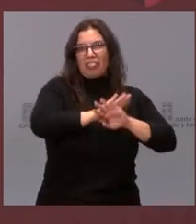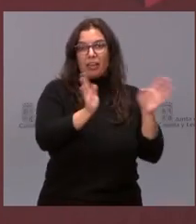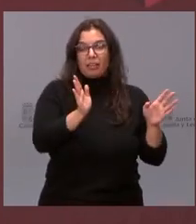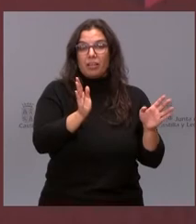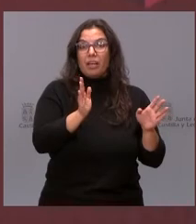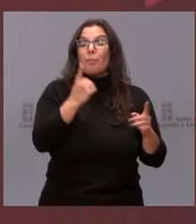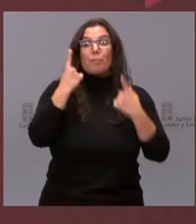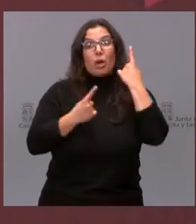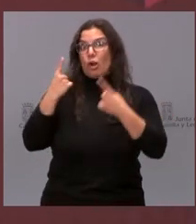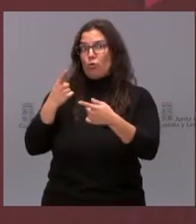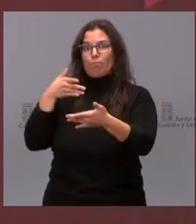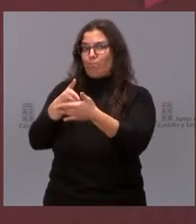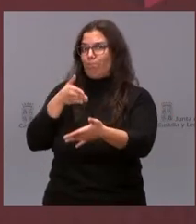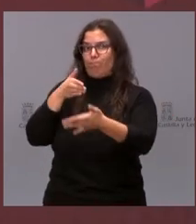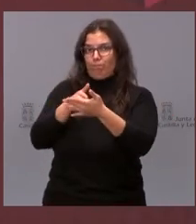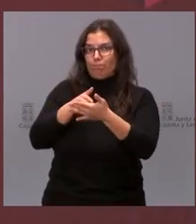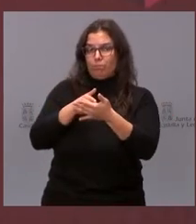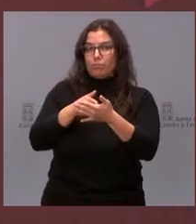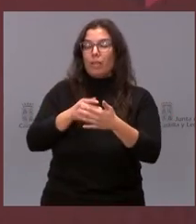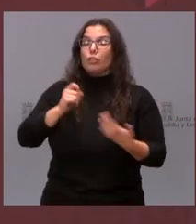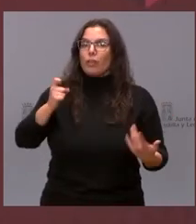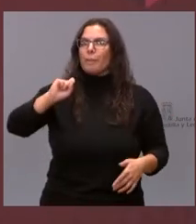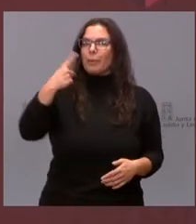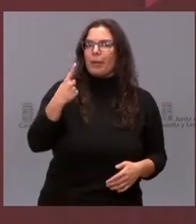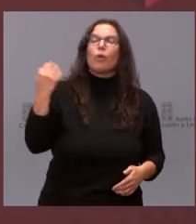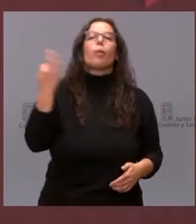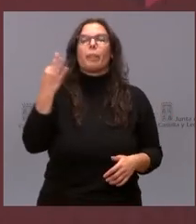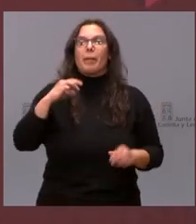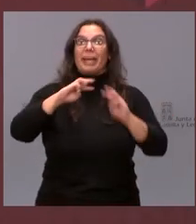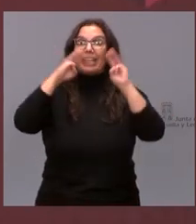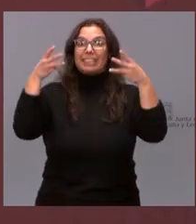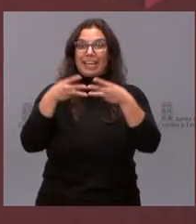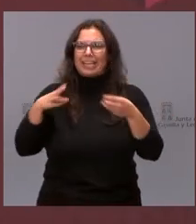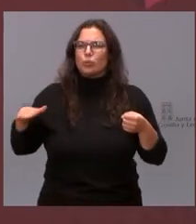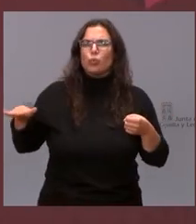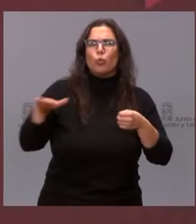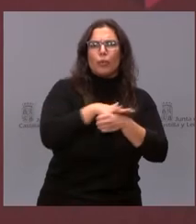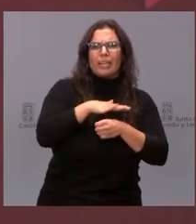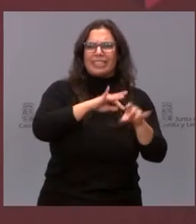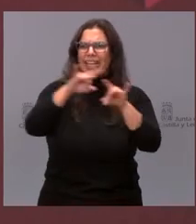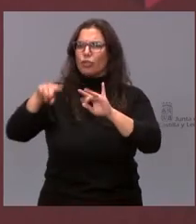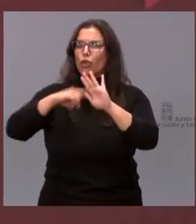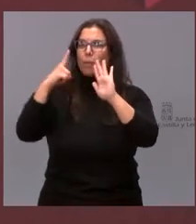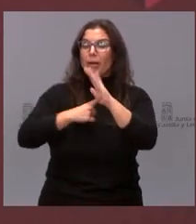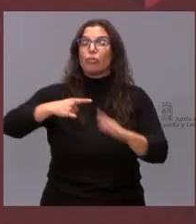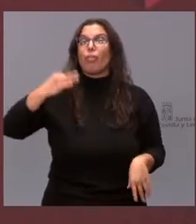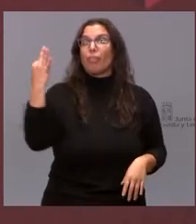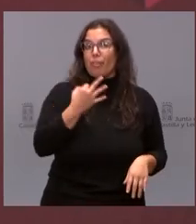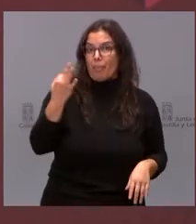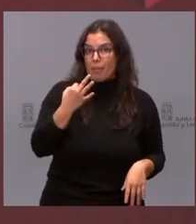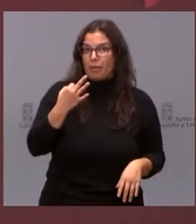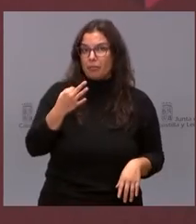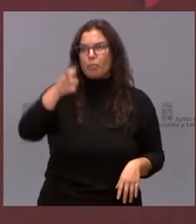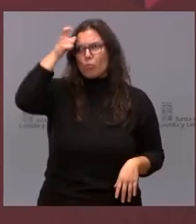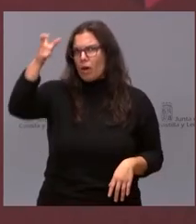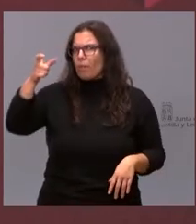terminar implantando Internet, como decía el alcalde, en todo el territorio, no solo en los municipios, sino en todo el